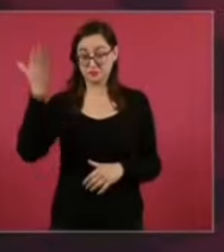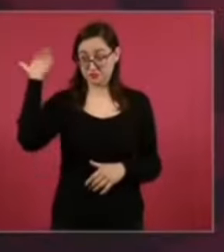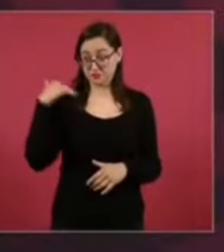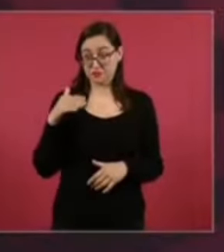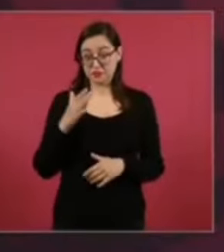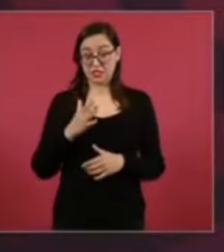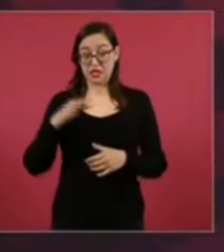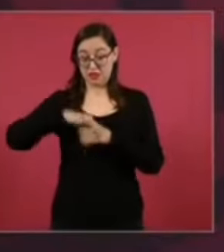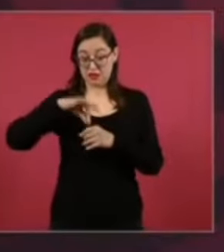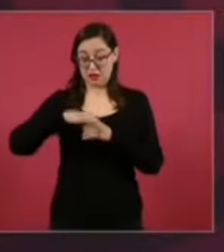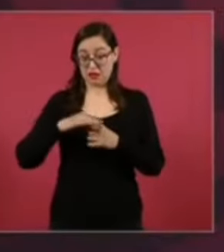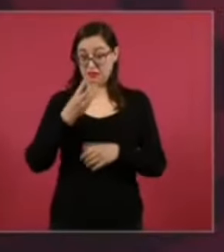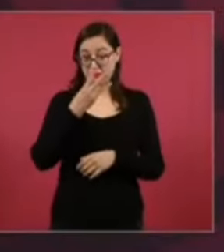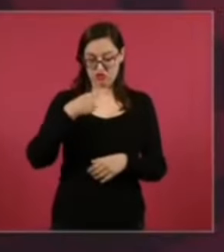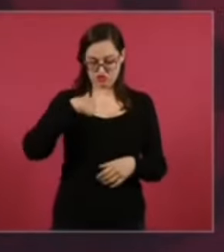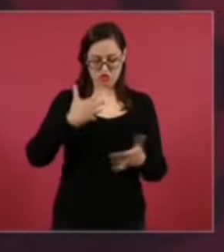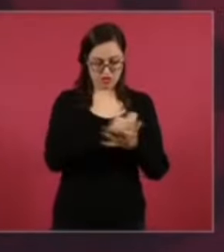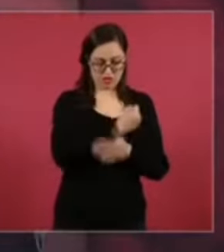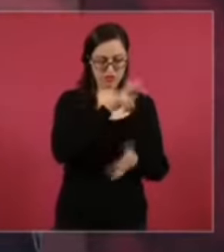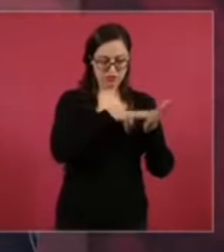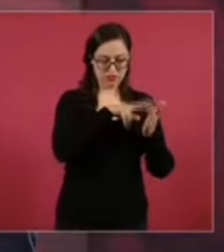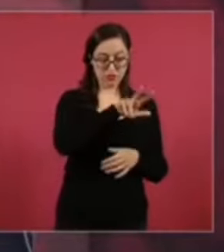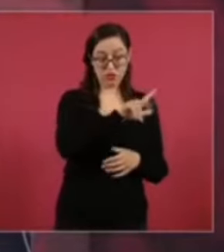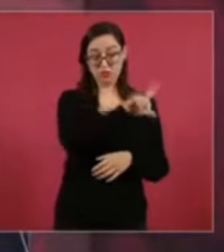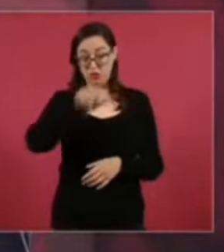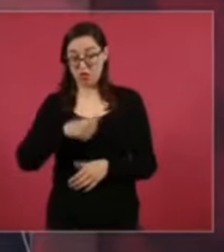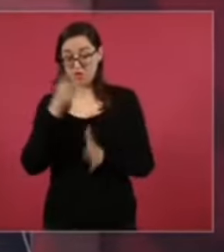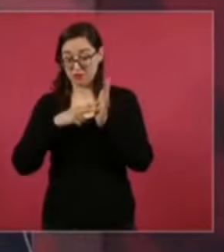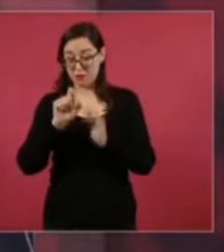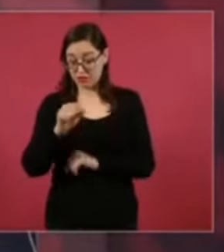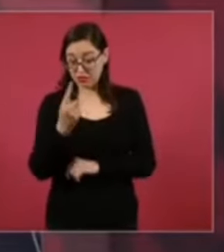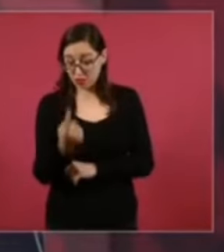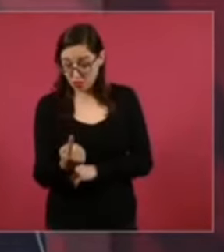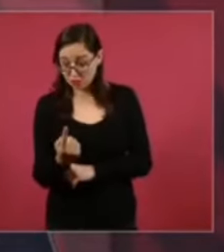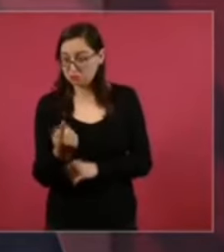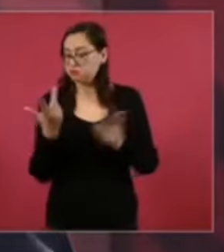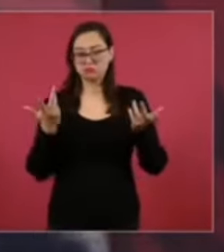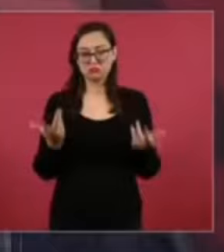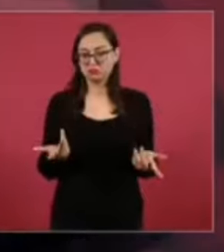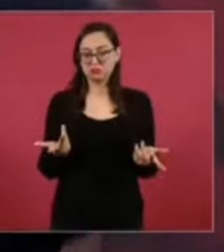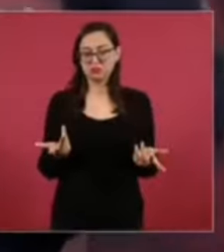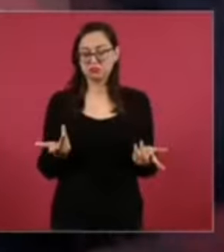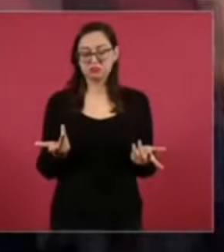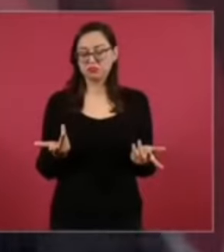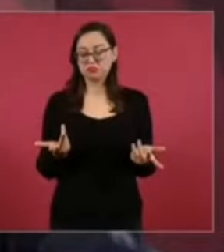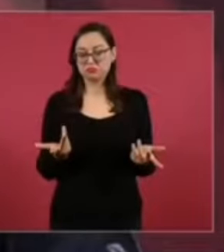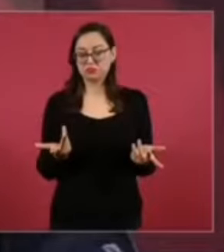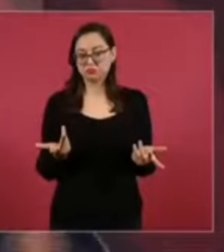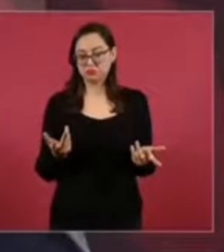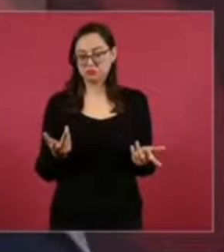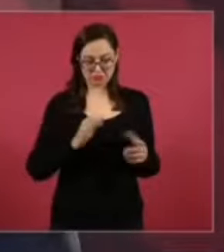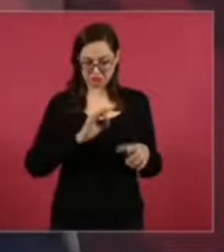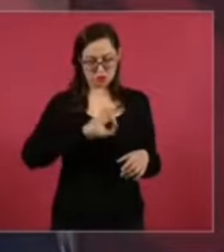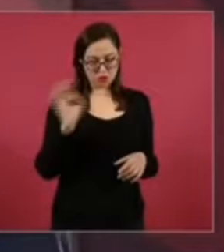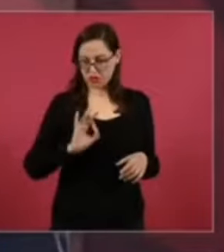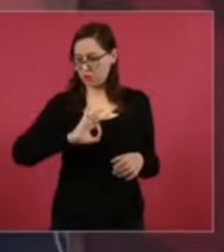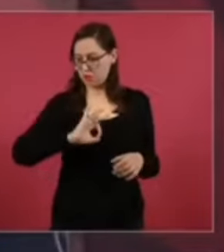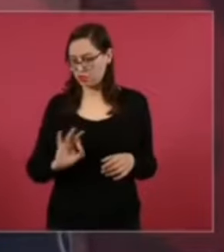de elección de diputados. Así fue